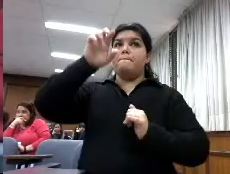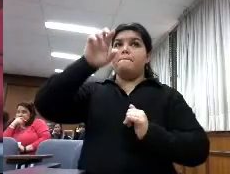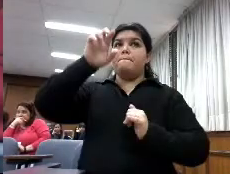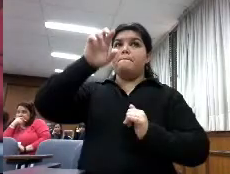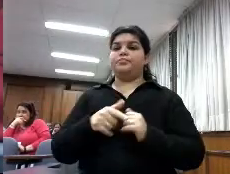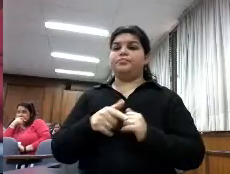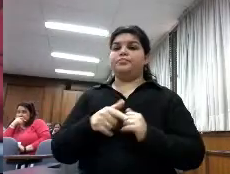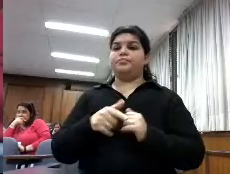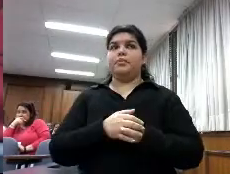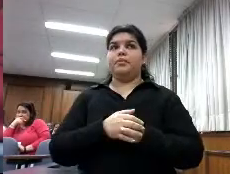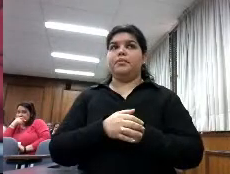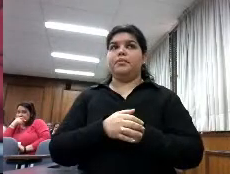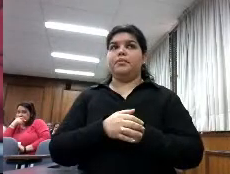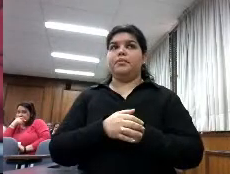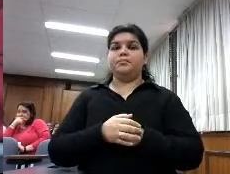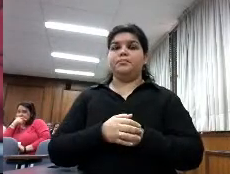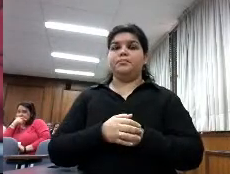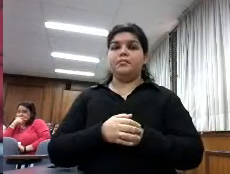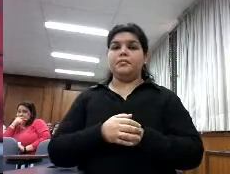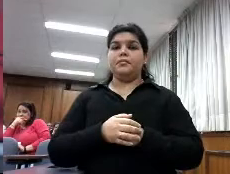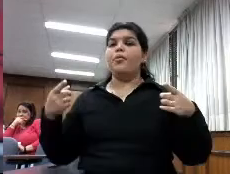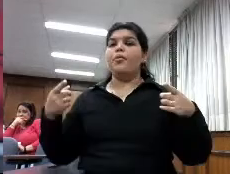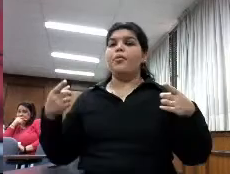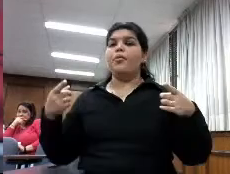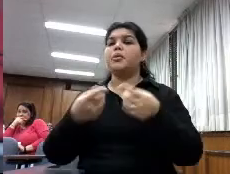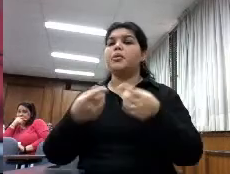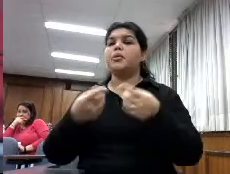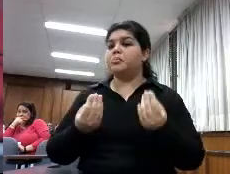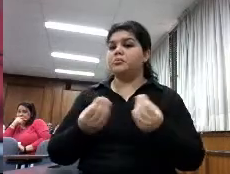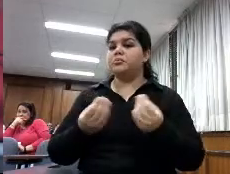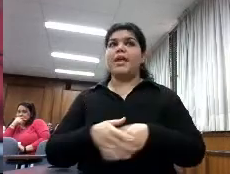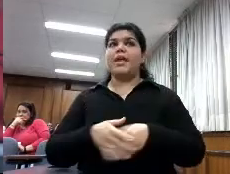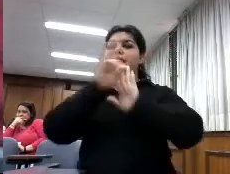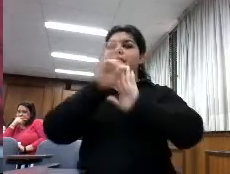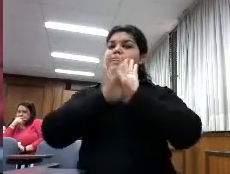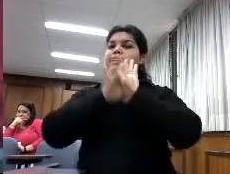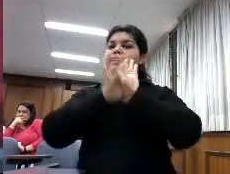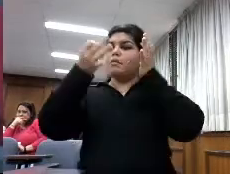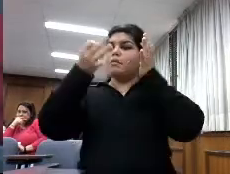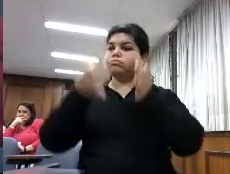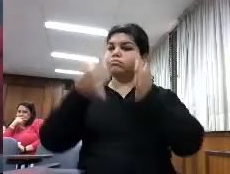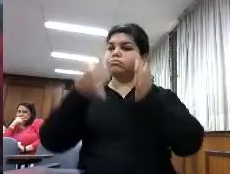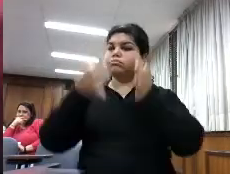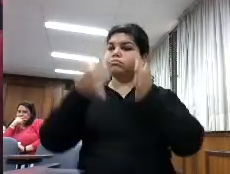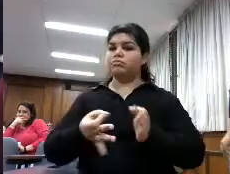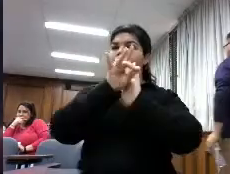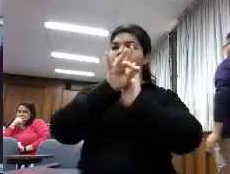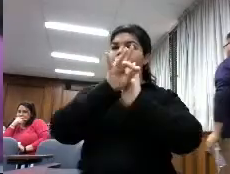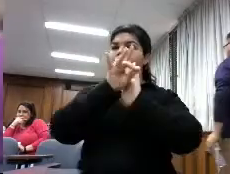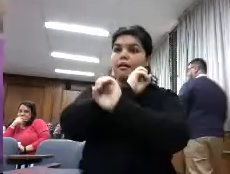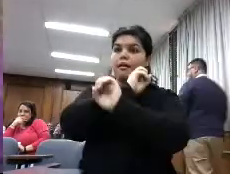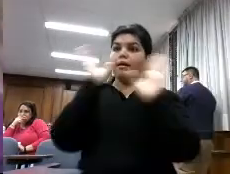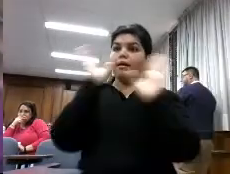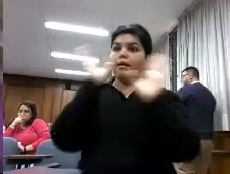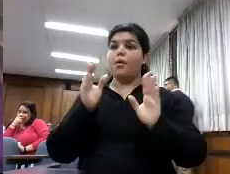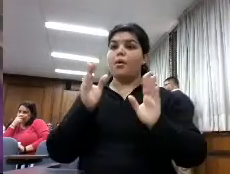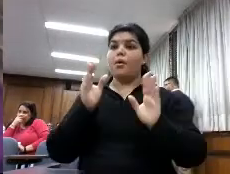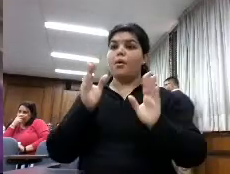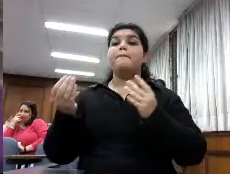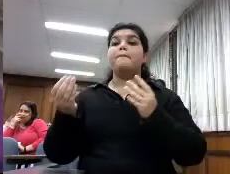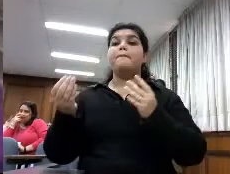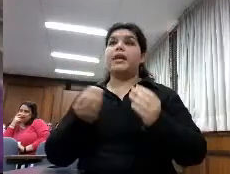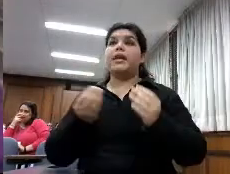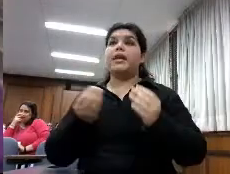Los objetivos del estudio era tener datos concretos sobre qué era la situación que teníamos